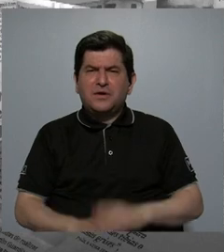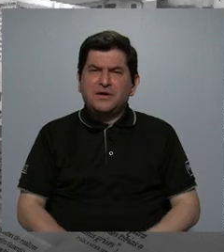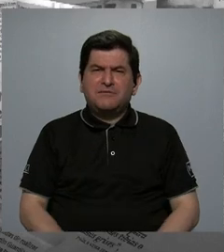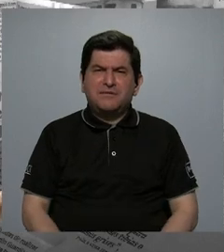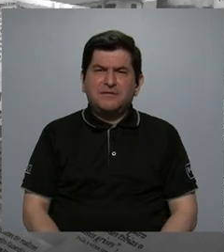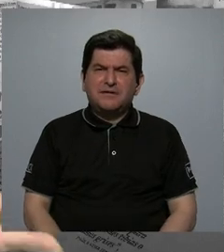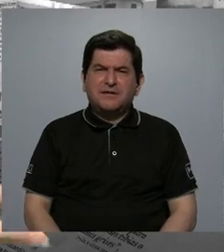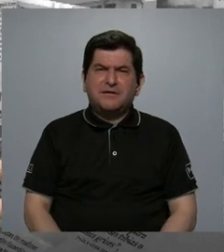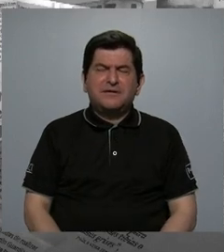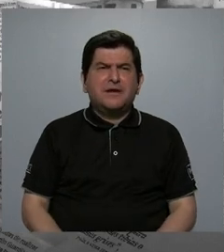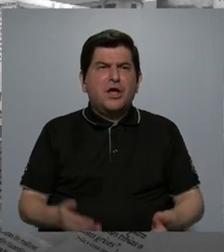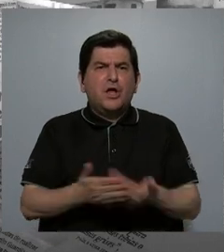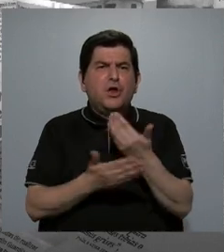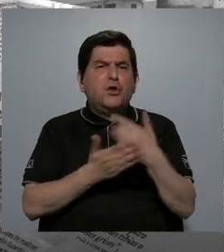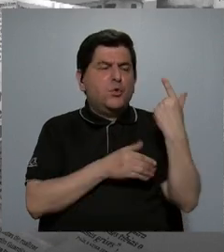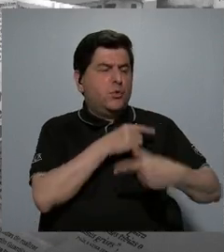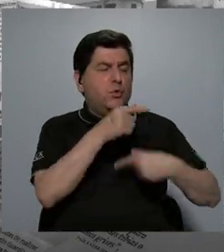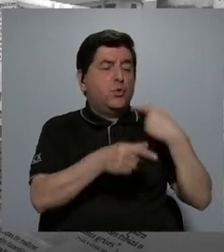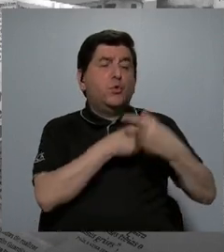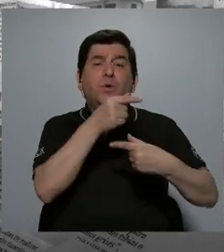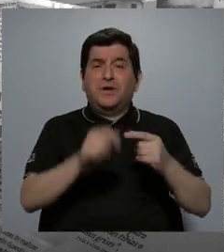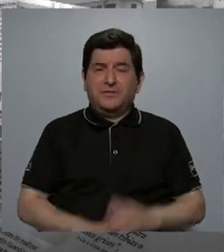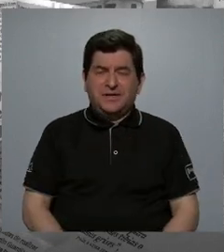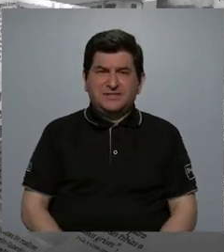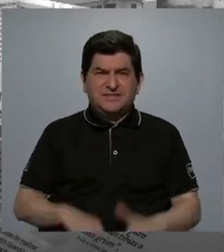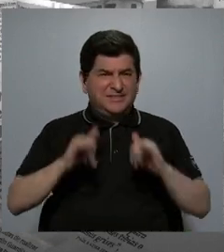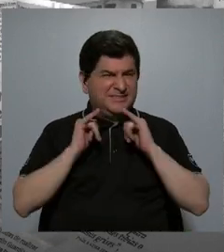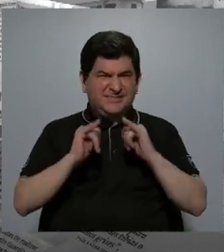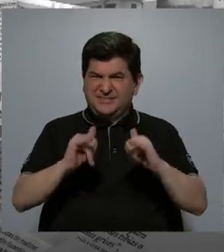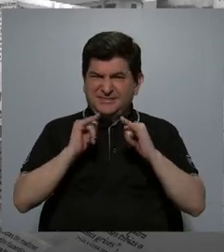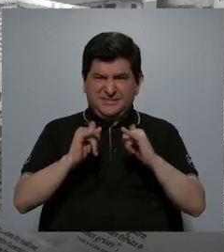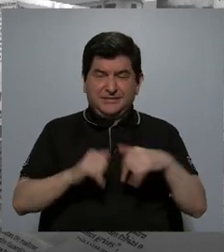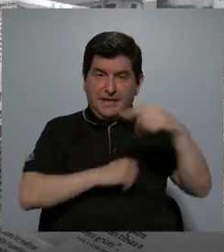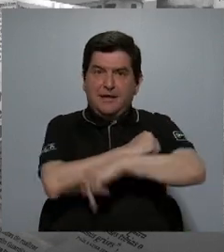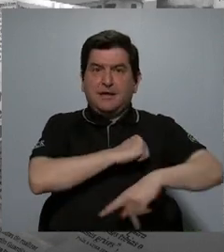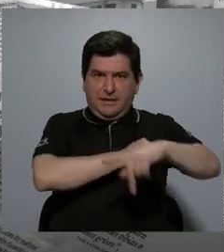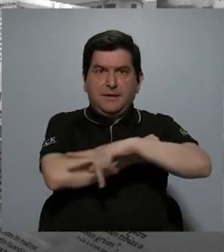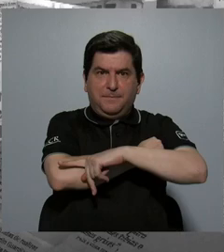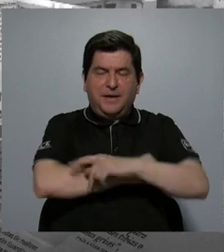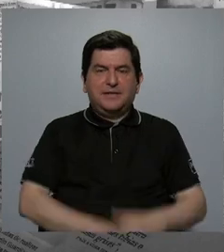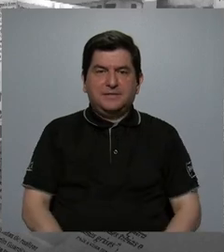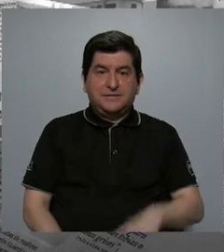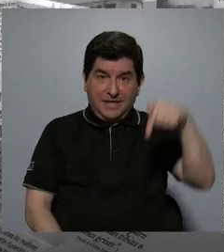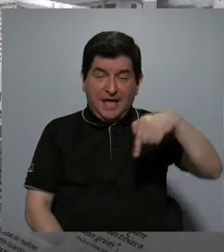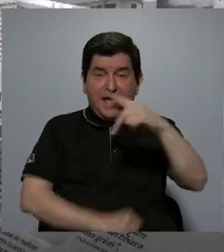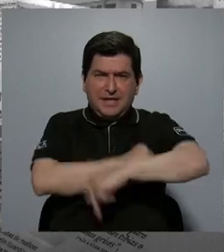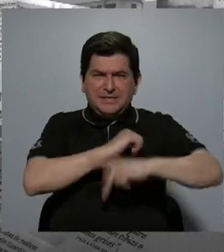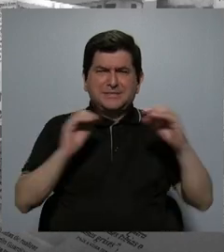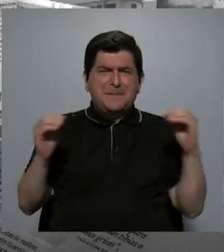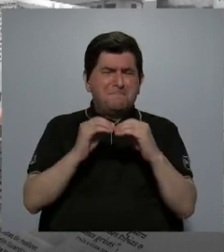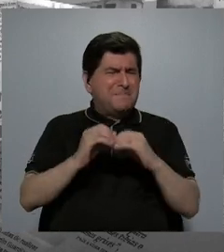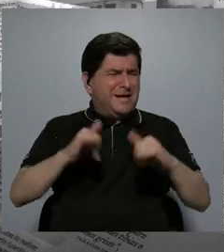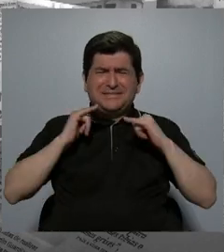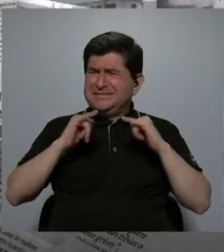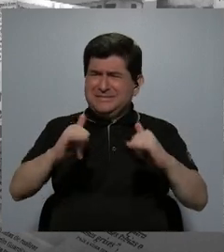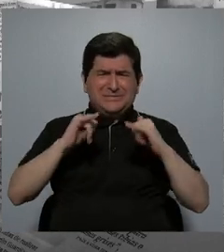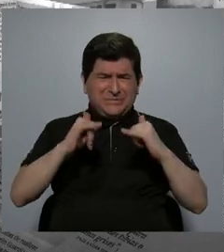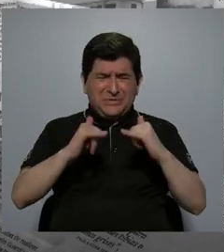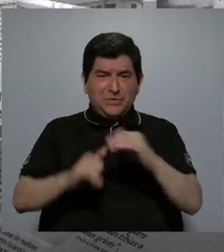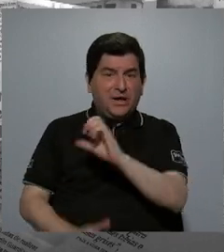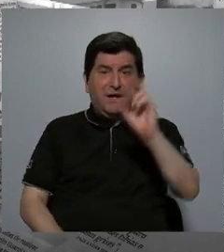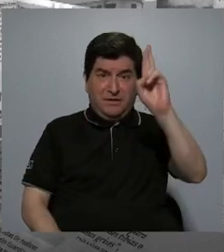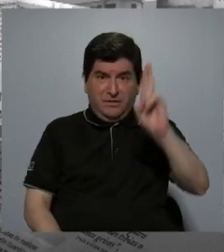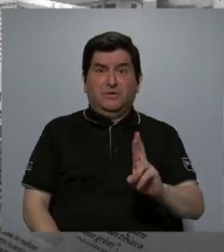las nuevas generaciones? Porque la desigualdad, bueno, aquí en este país es uno de los países más desiguales, Costa